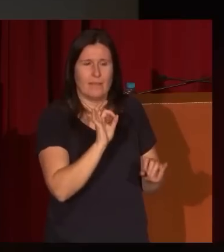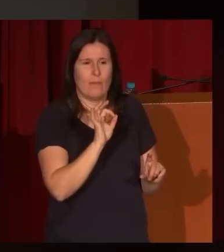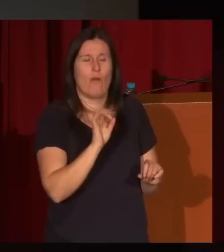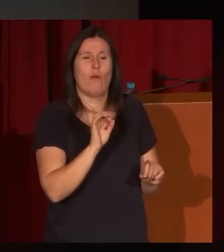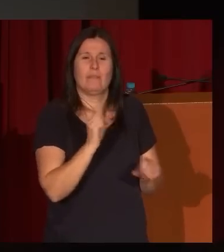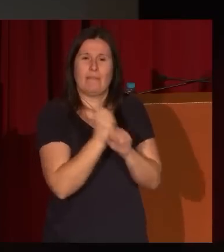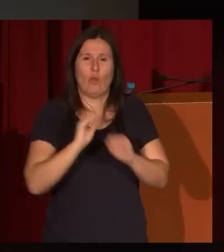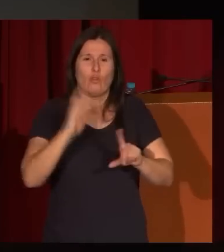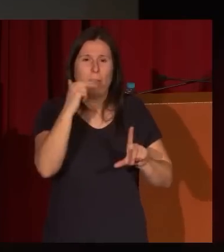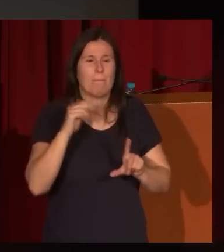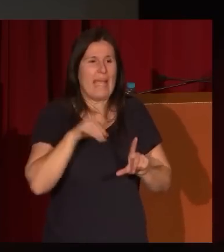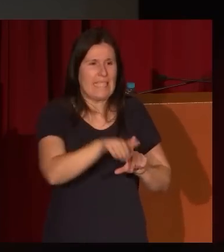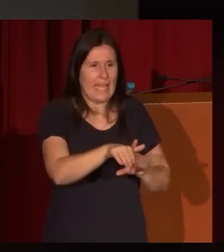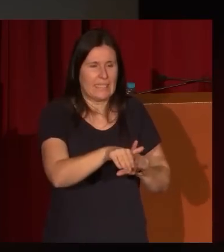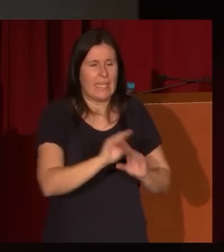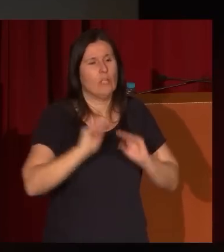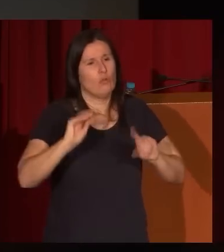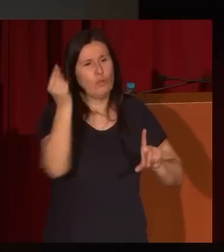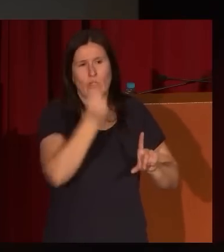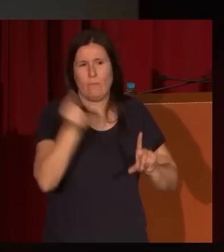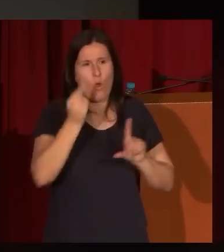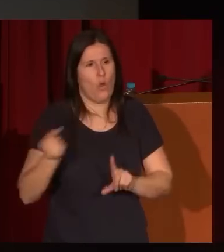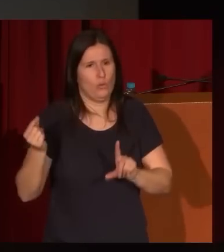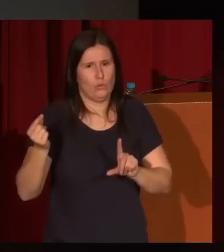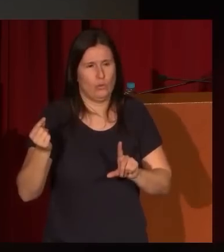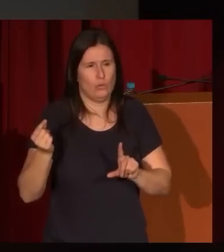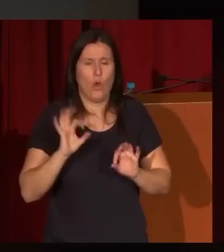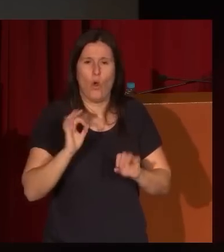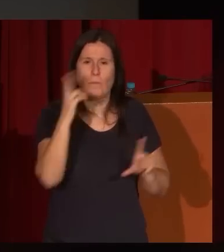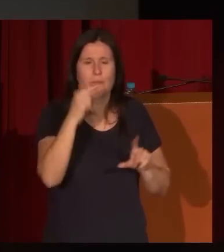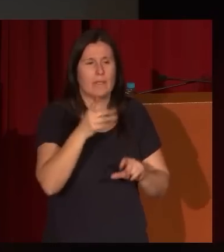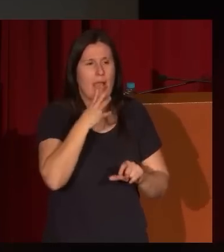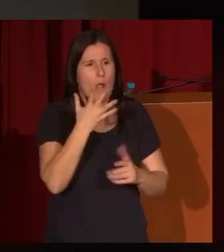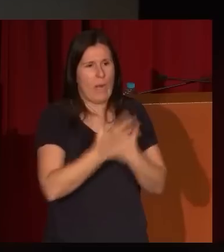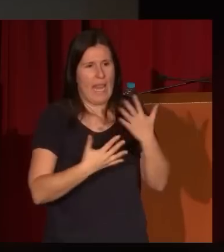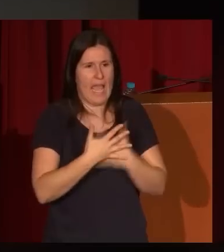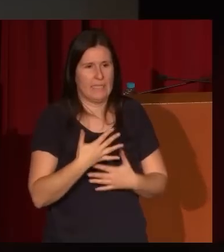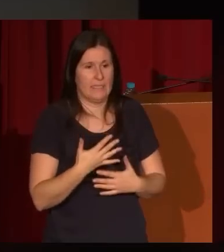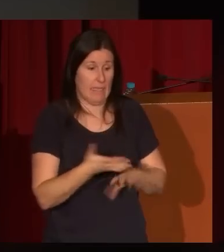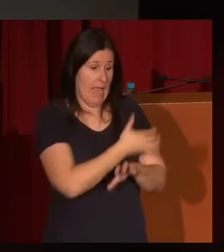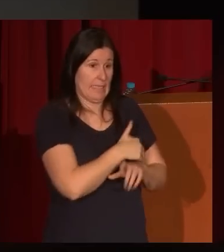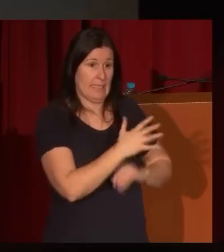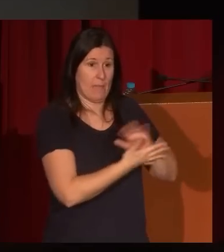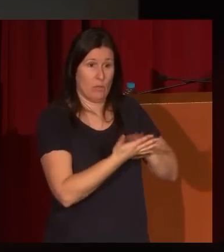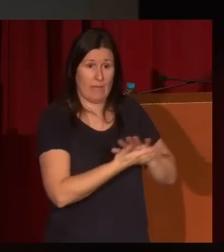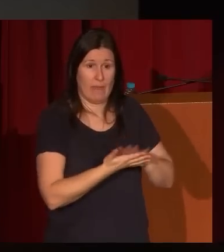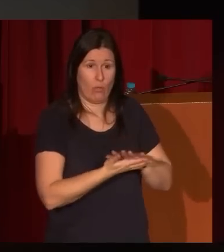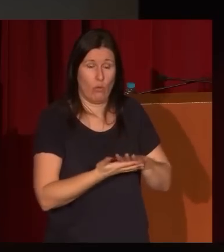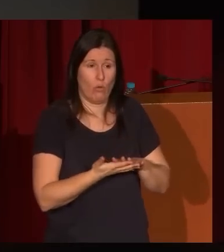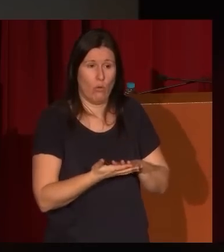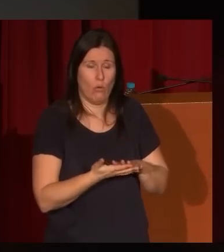paisajista es en sus dibujos es en sus acuarelas y es en eso que ya lo hemos hablado otras veces